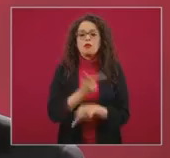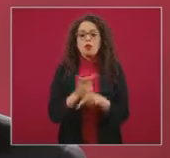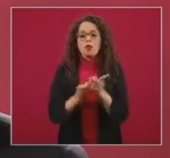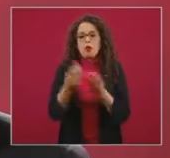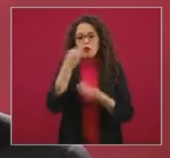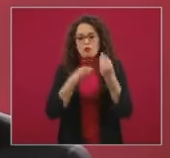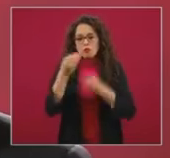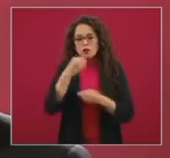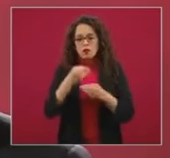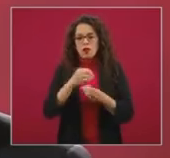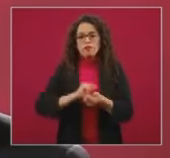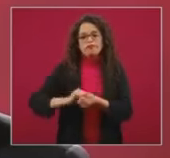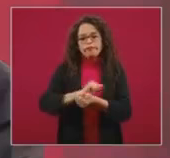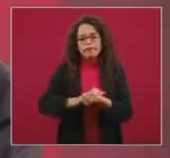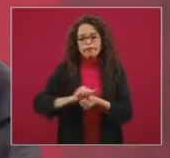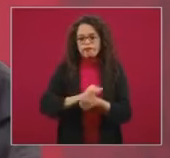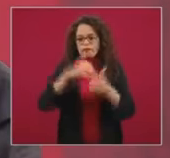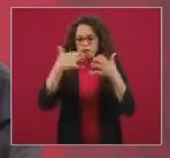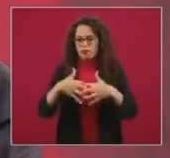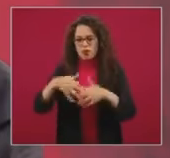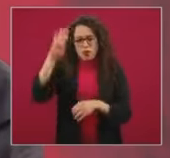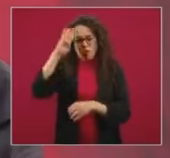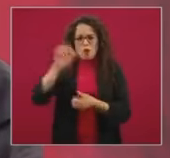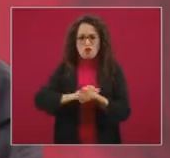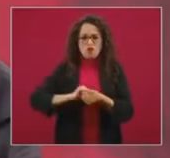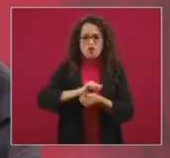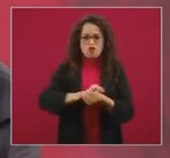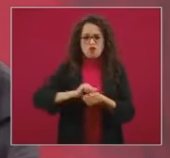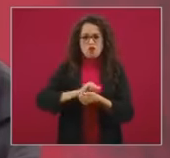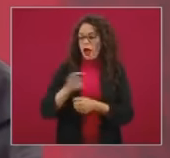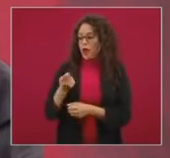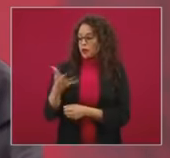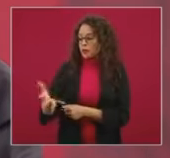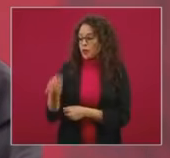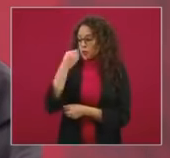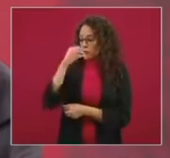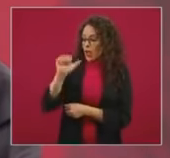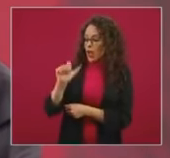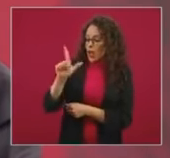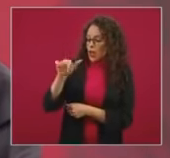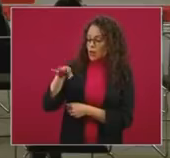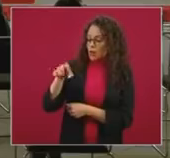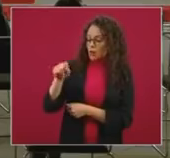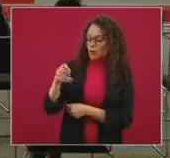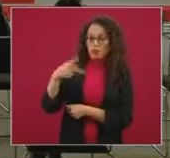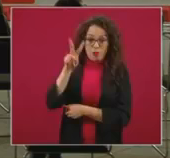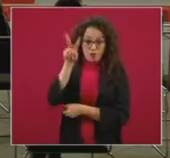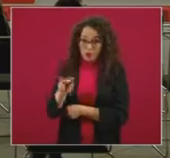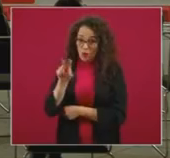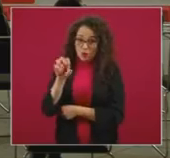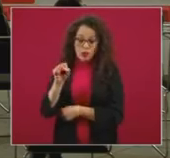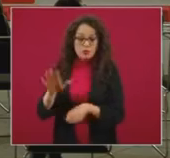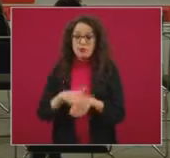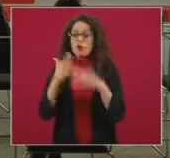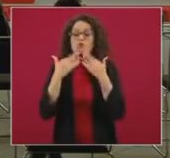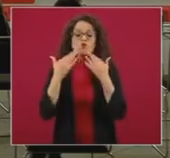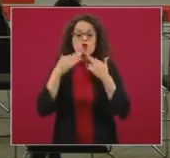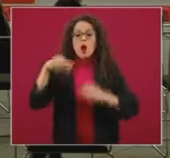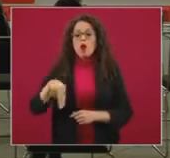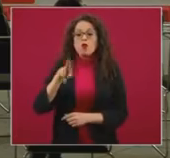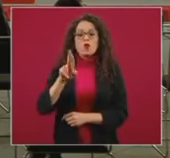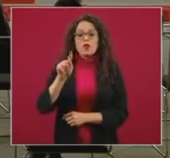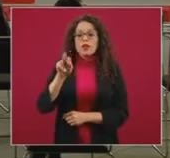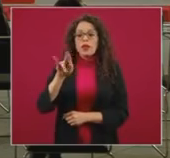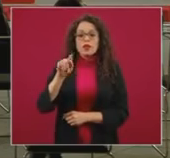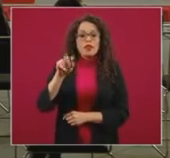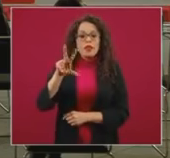procesados y ultraprocesados, considerados alimentos, pero que no lo son porque tiene una baja calidad nutricia y un exceso de